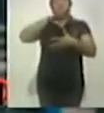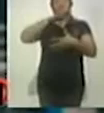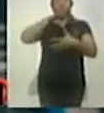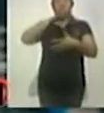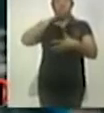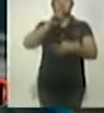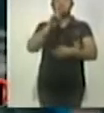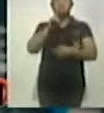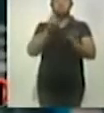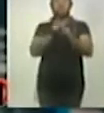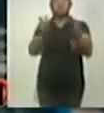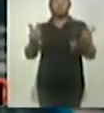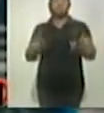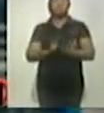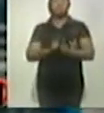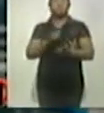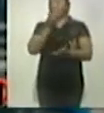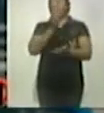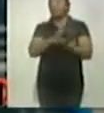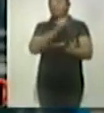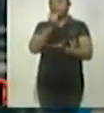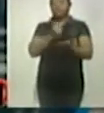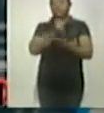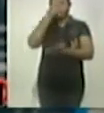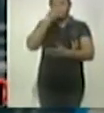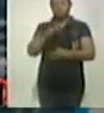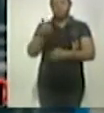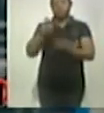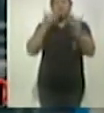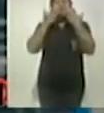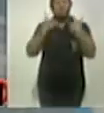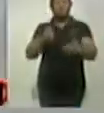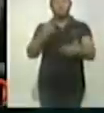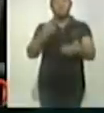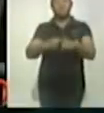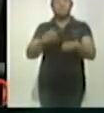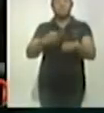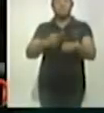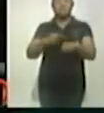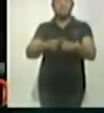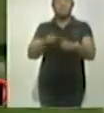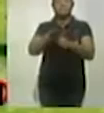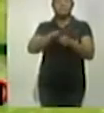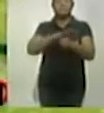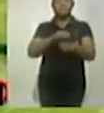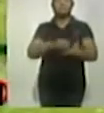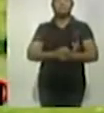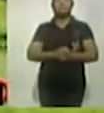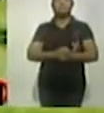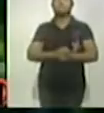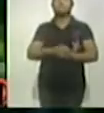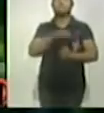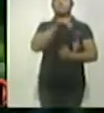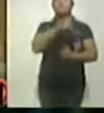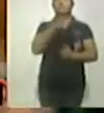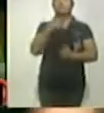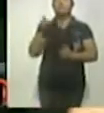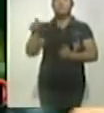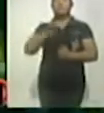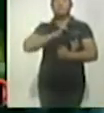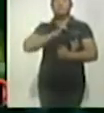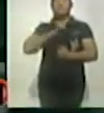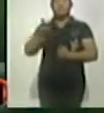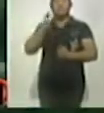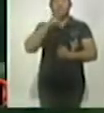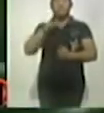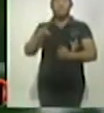los pocos clubes y el único de la Ciudad de México que no ha registrado casos, por lo que Miguel Herrera, técnico del cuadro de Coapa, destacó